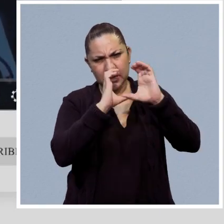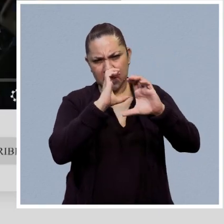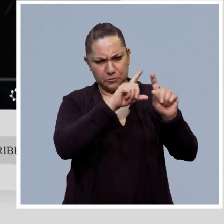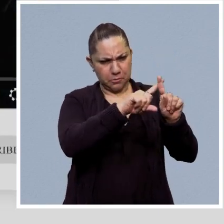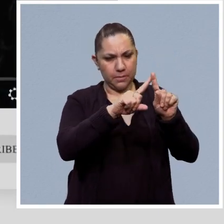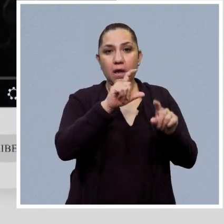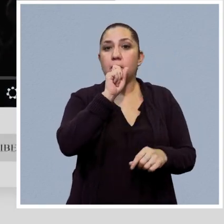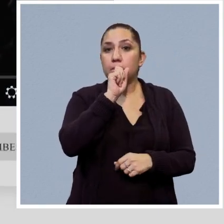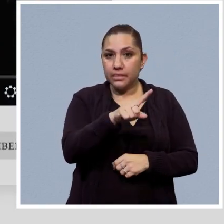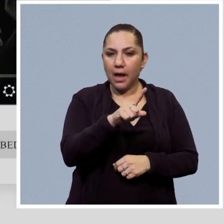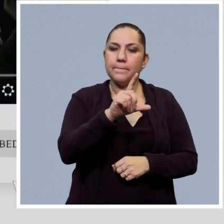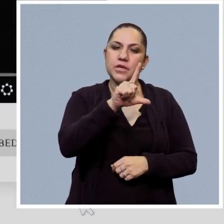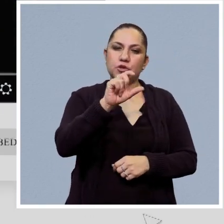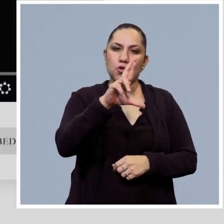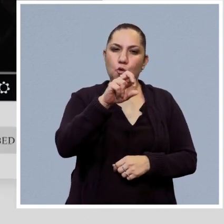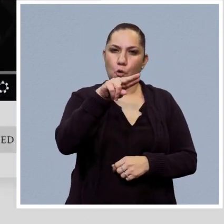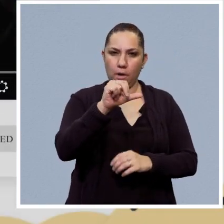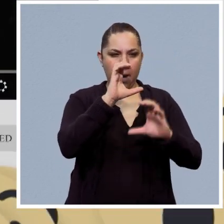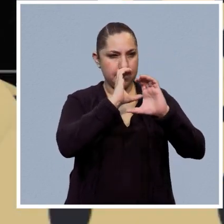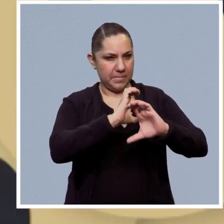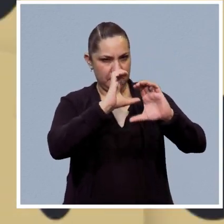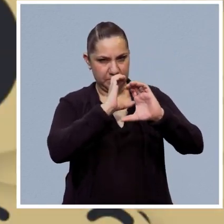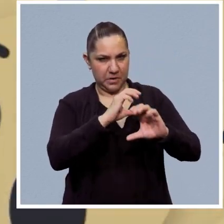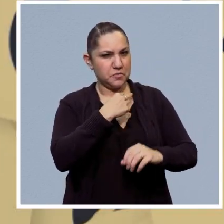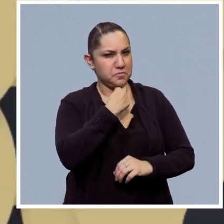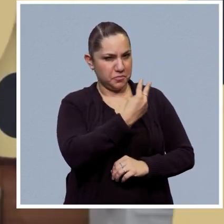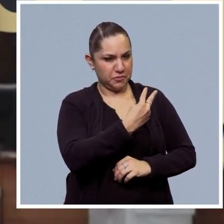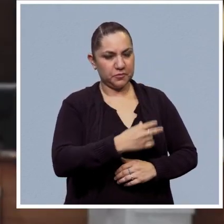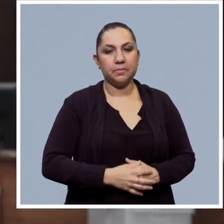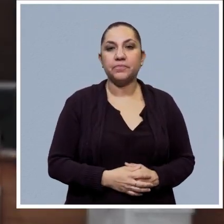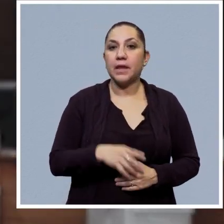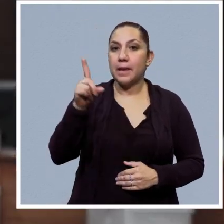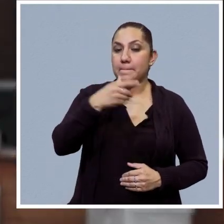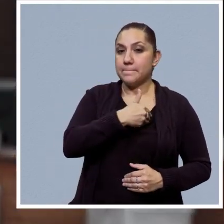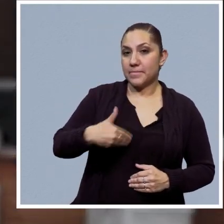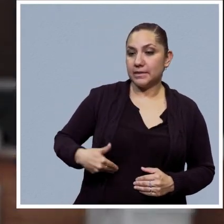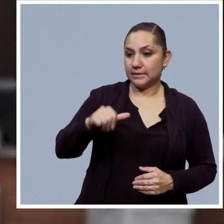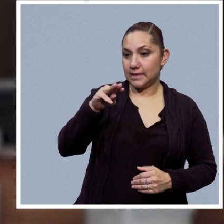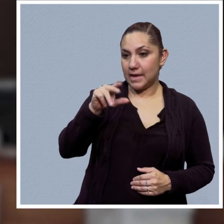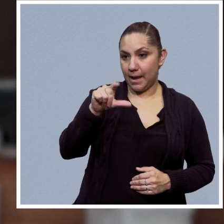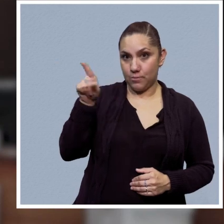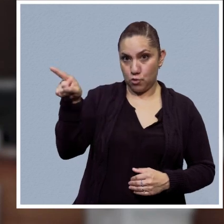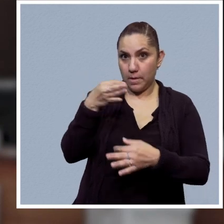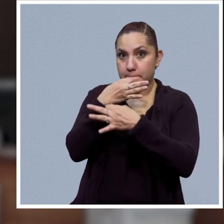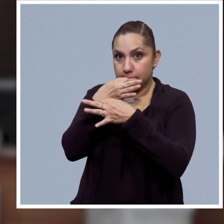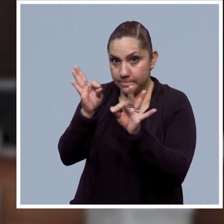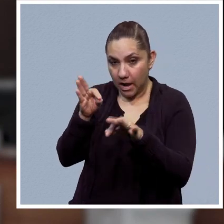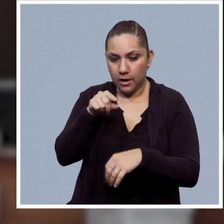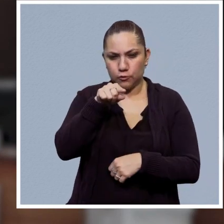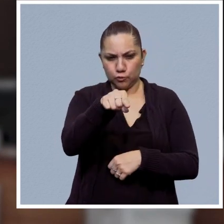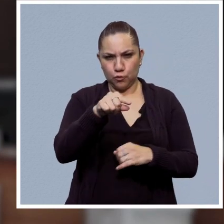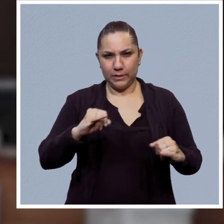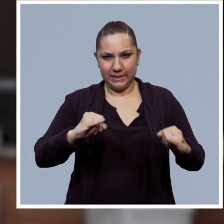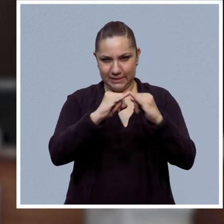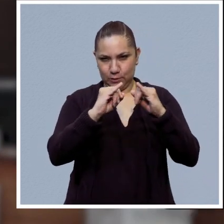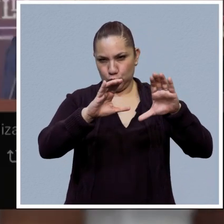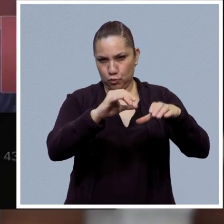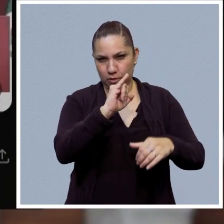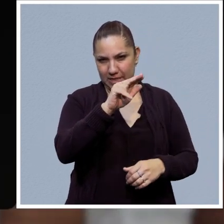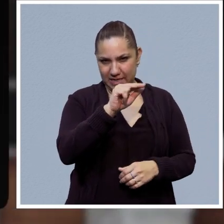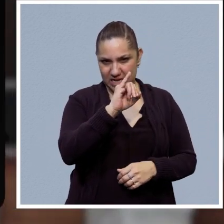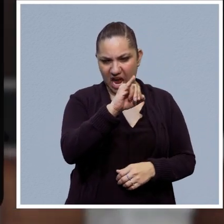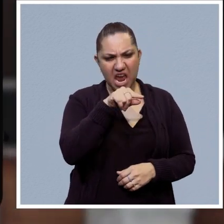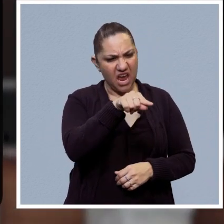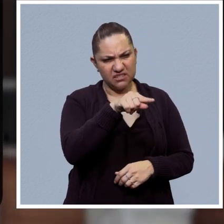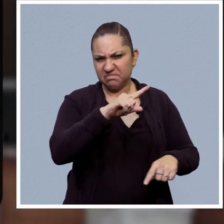Saoco, Candy e interpretó a capela La Llorona. El presidente Andrés Manuel López Obrador expresó que el Instituto Nacional de